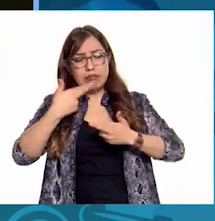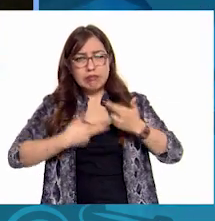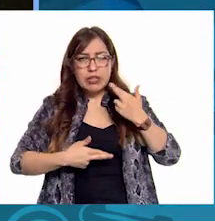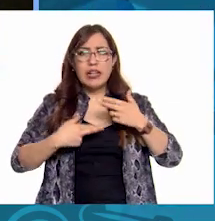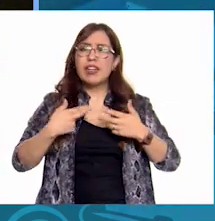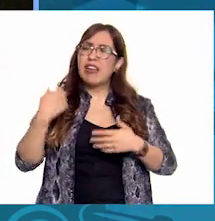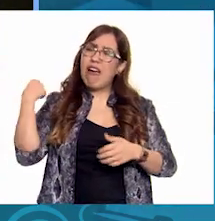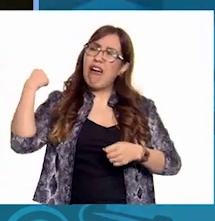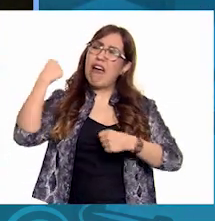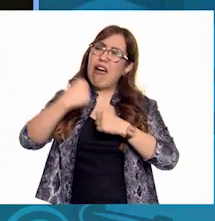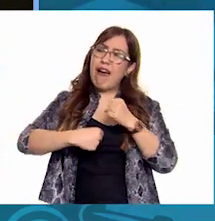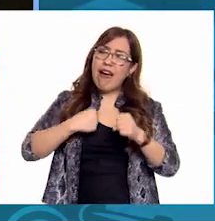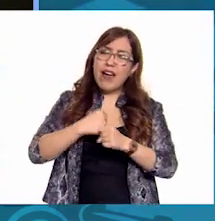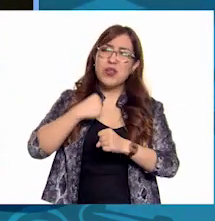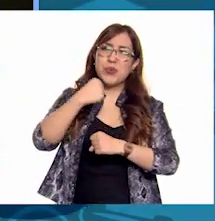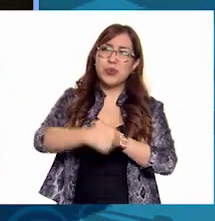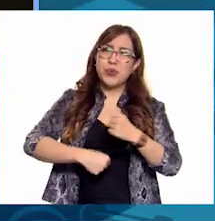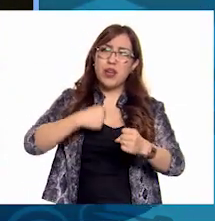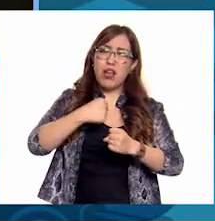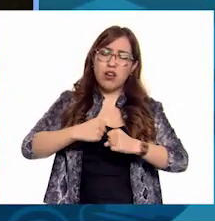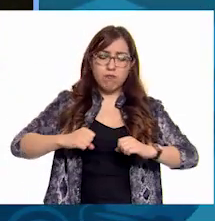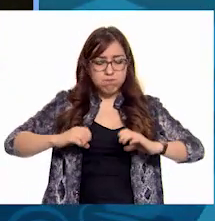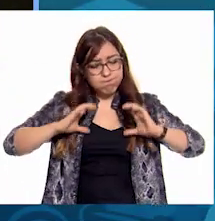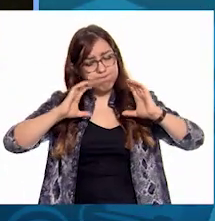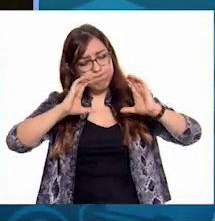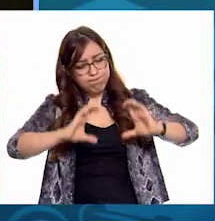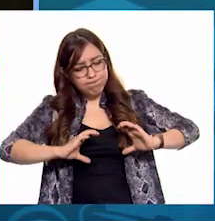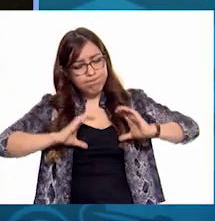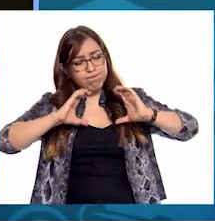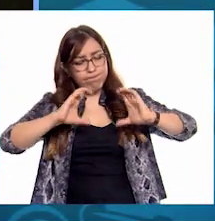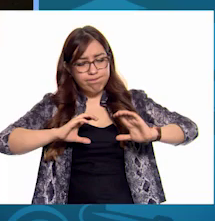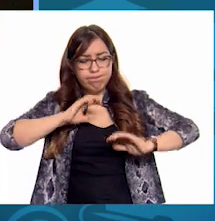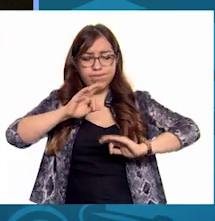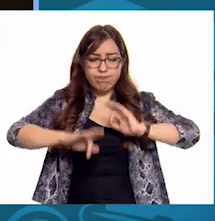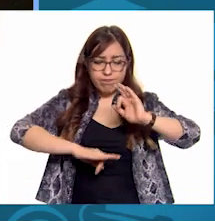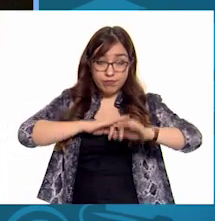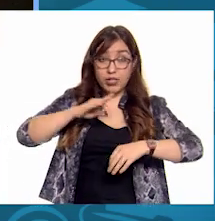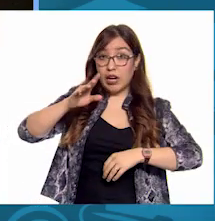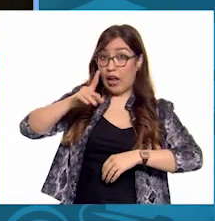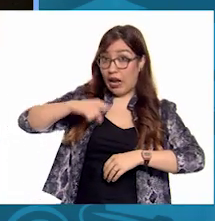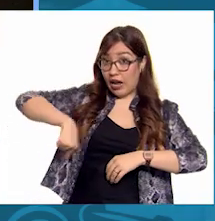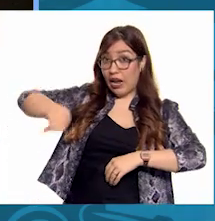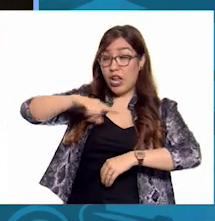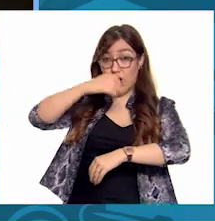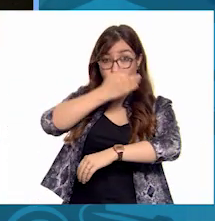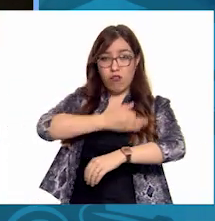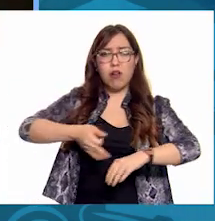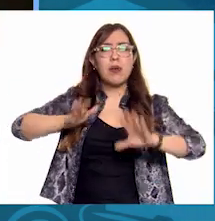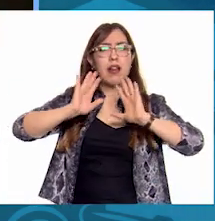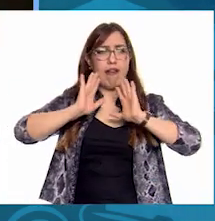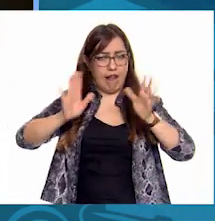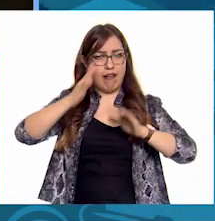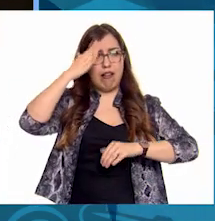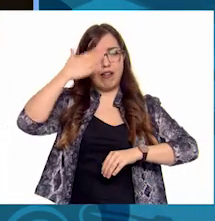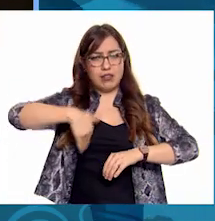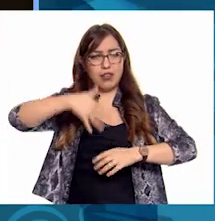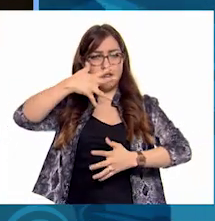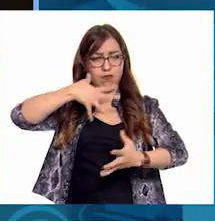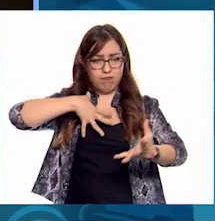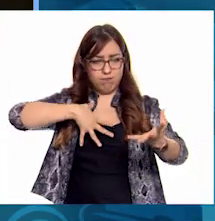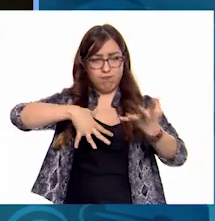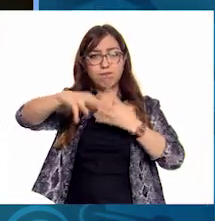Pero eran los únicos Ellos sí habían aprendido a reciclar Y